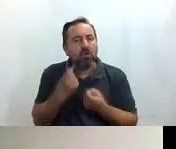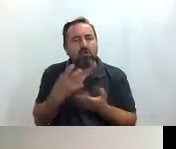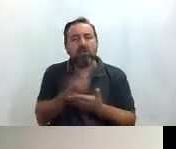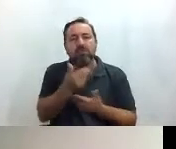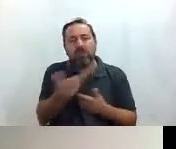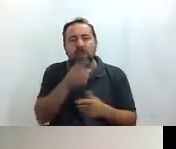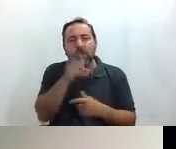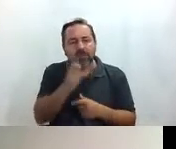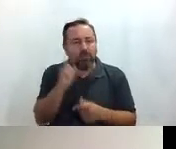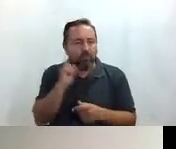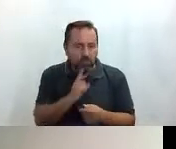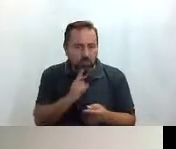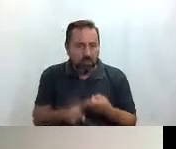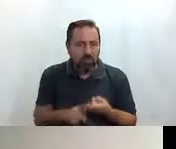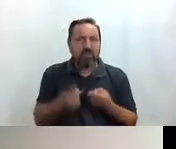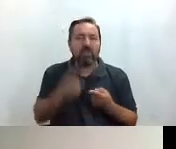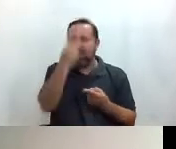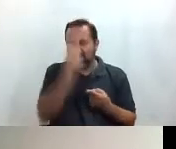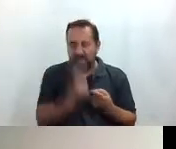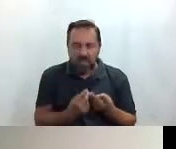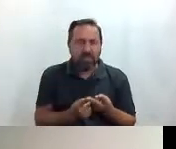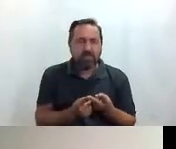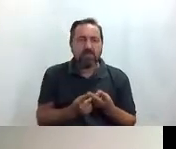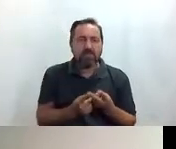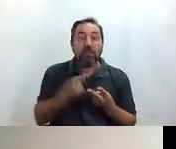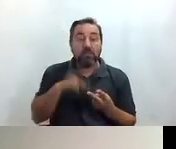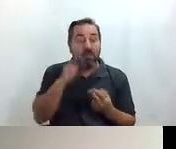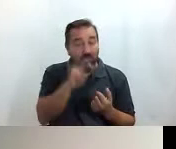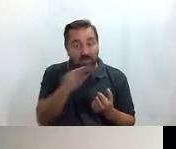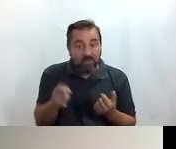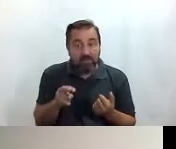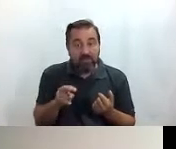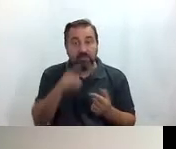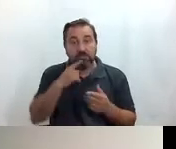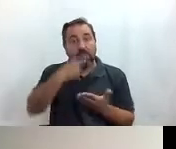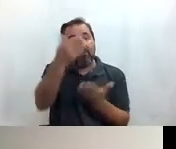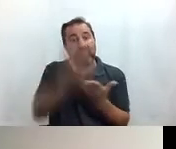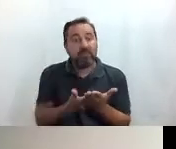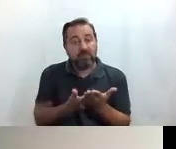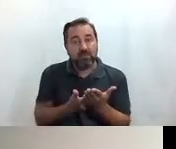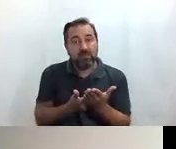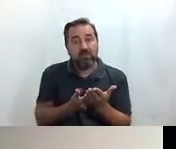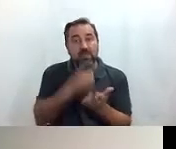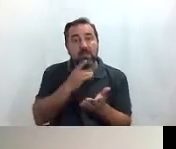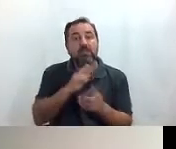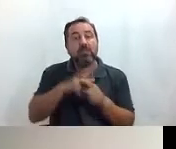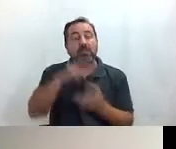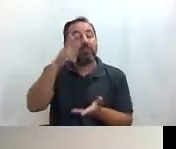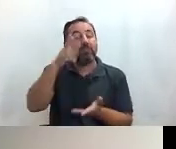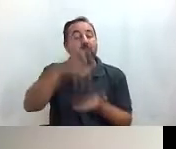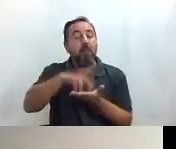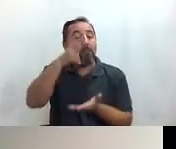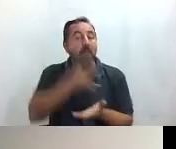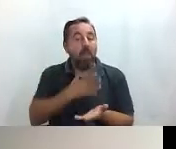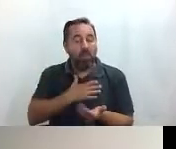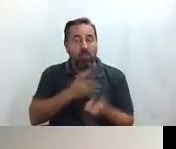para personas sordas, para personas ciegas. Entonces aquí veis, por ejemplo, pues la ficha del Palacio de Cibeles y en